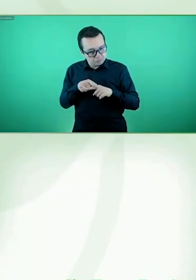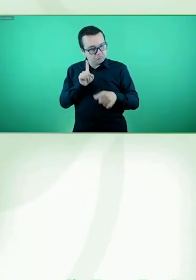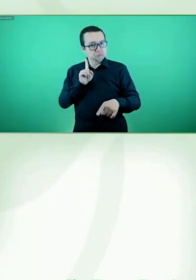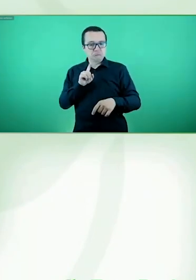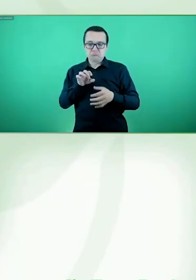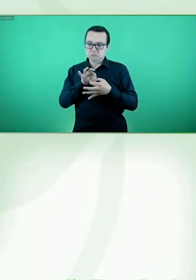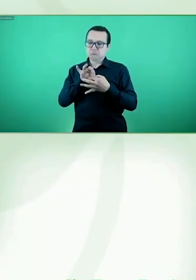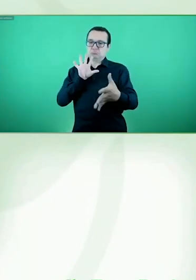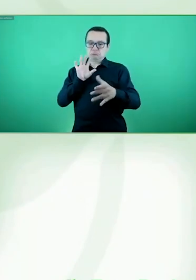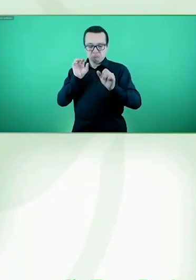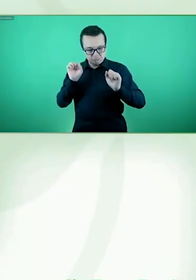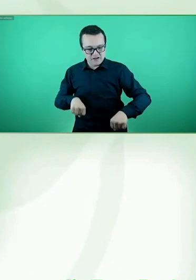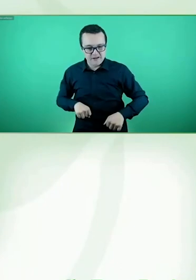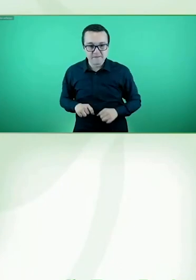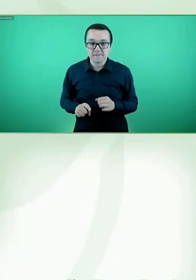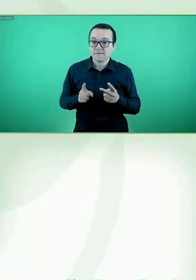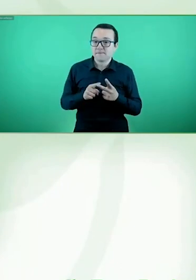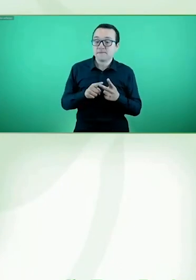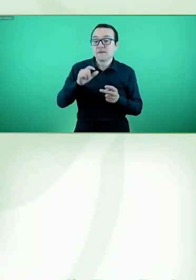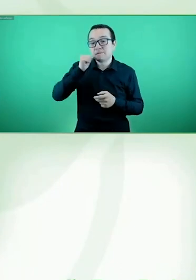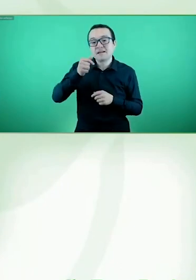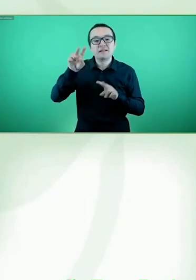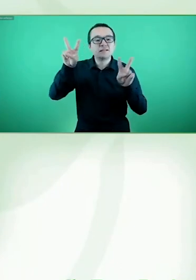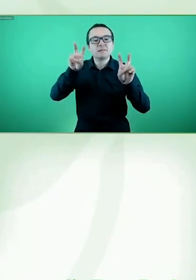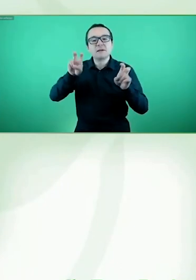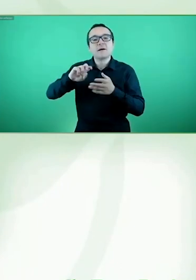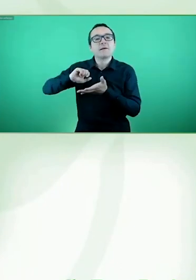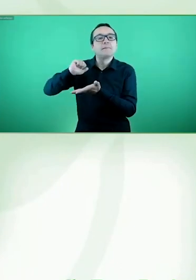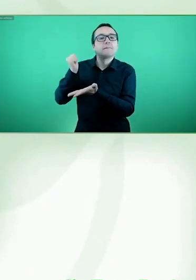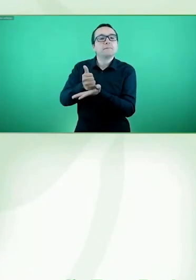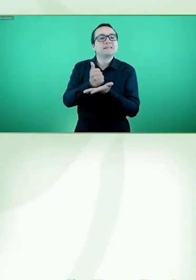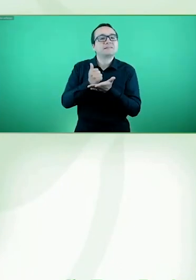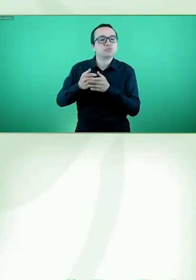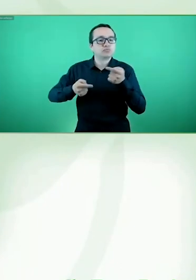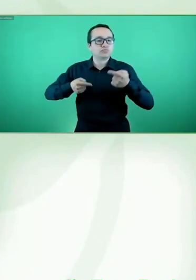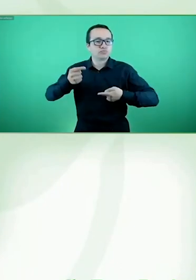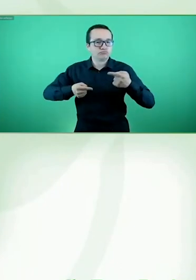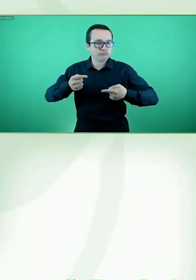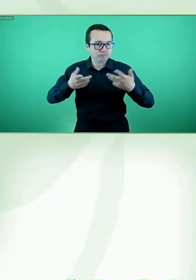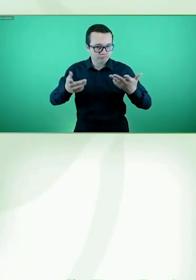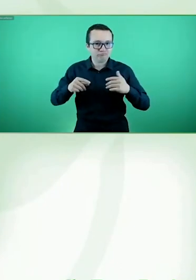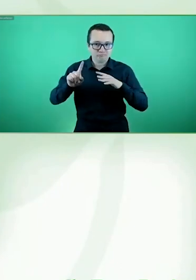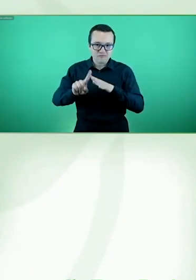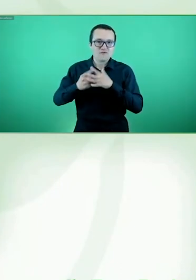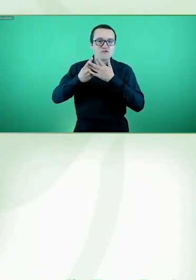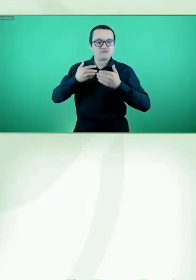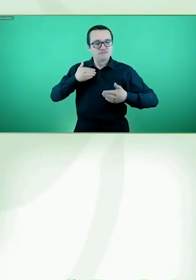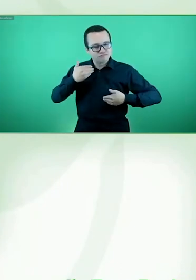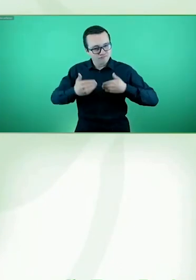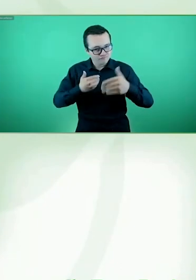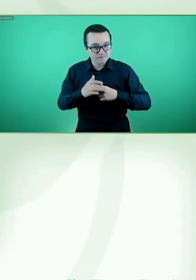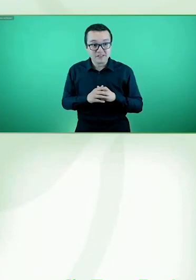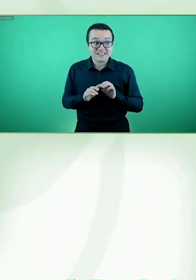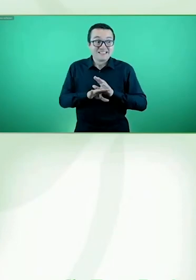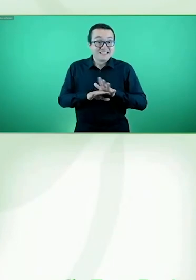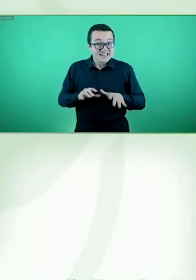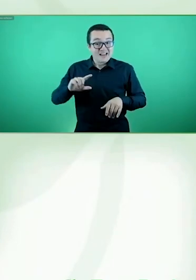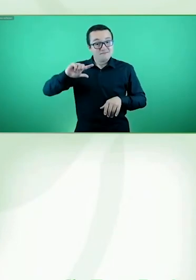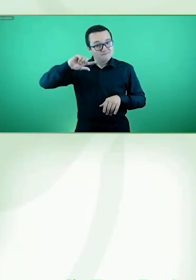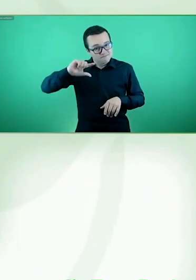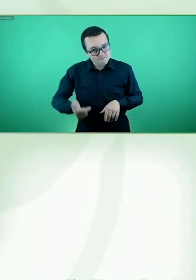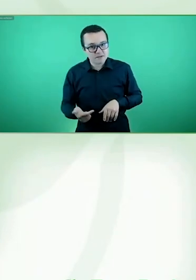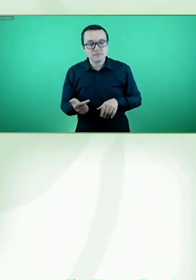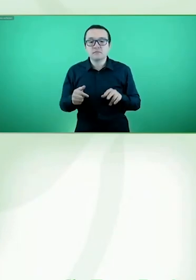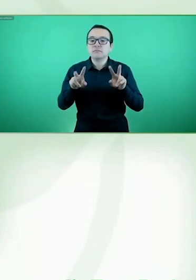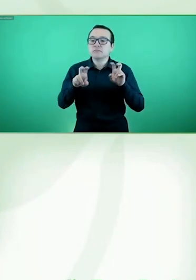hablar de participación política en la sesión inicial. Y luego recorreremos también las soluciones a nivel de